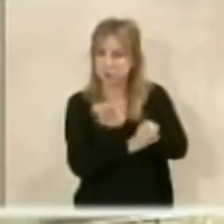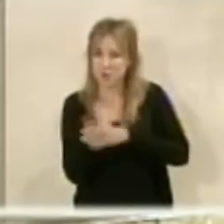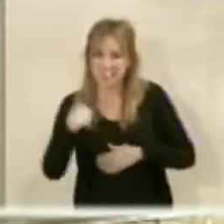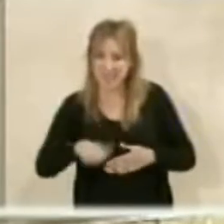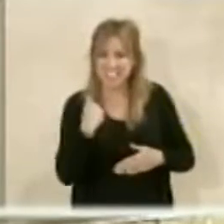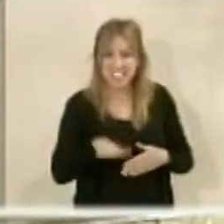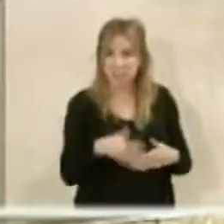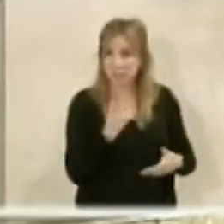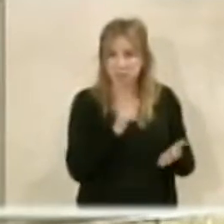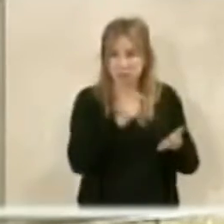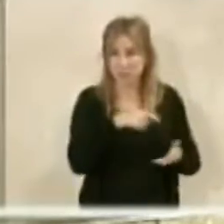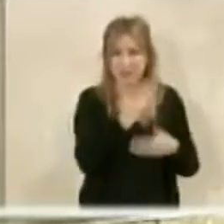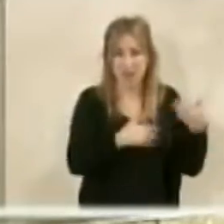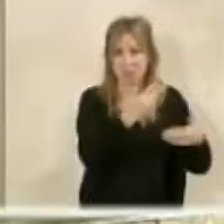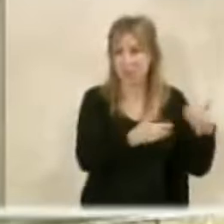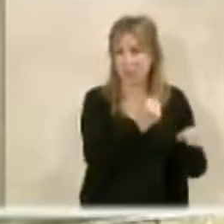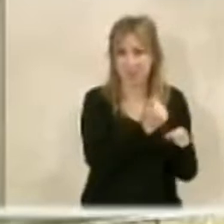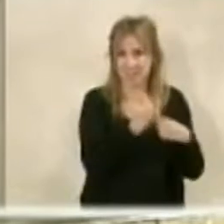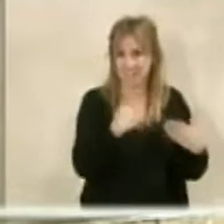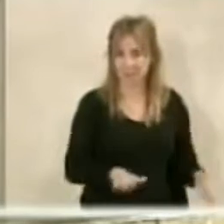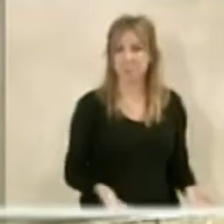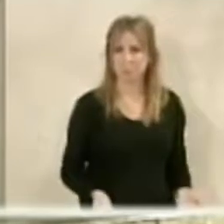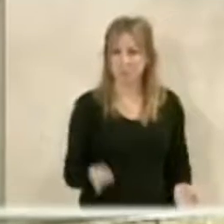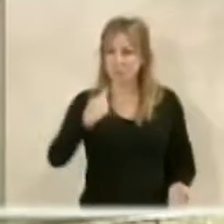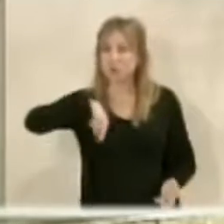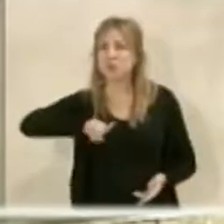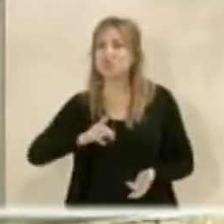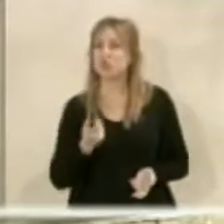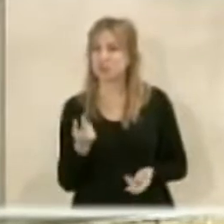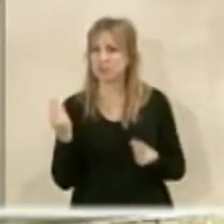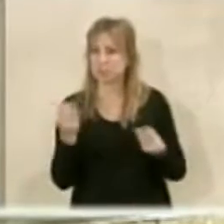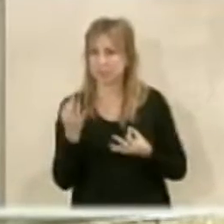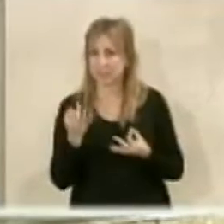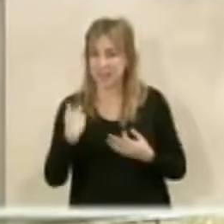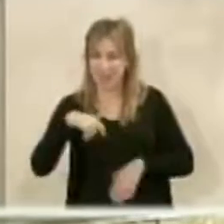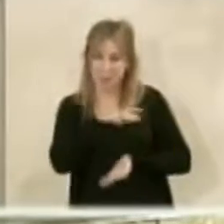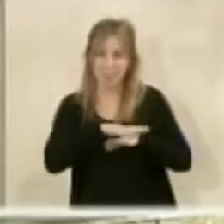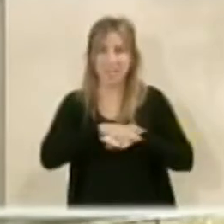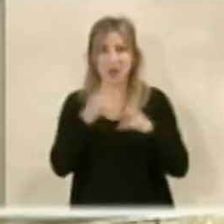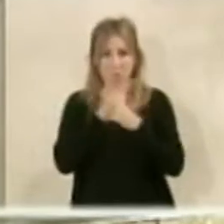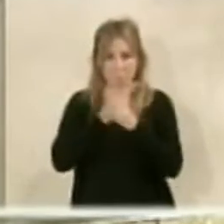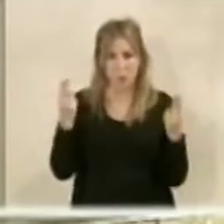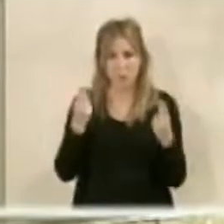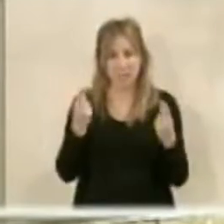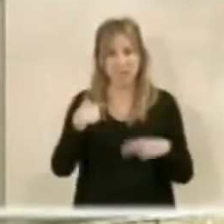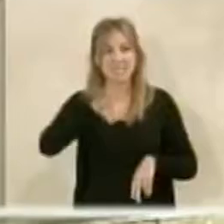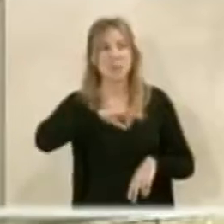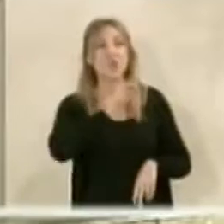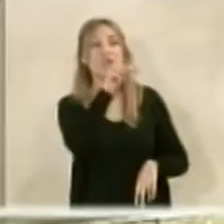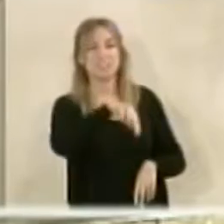antes y se pongan en marcha. Pero, mire, lo que tenemos que hacer la Administración Pública, señor Esteban,